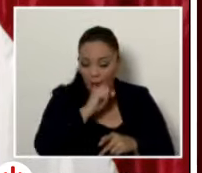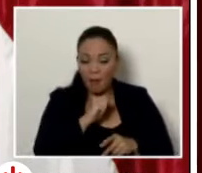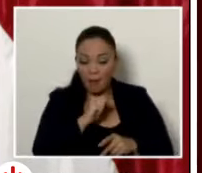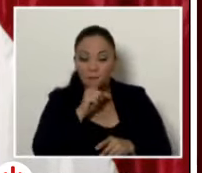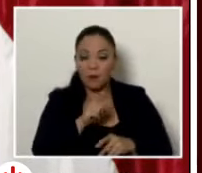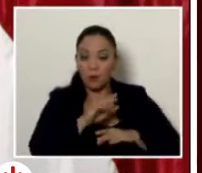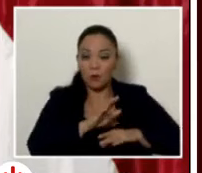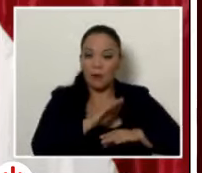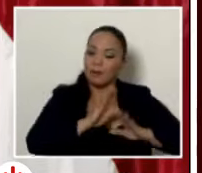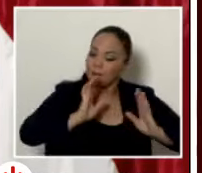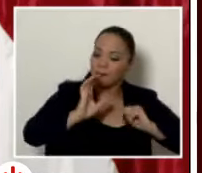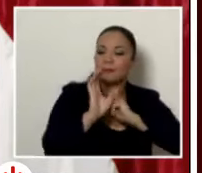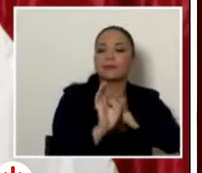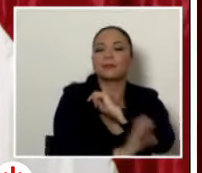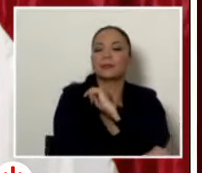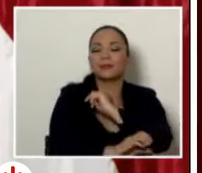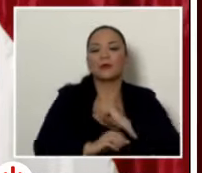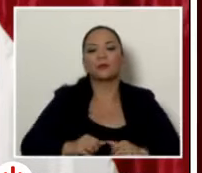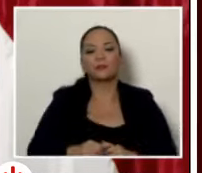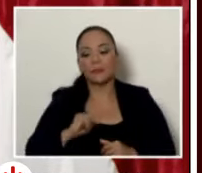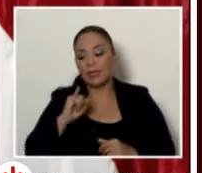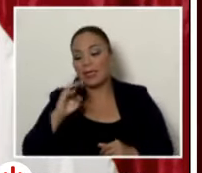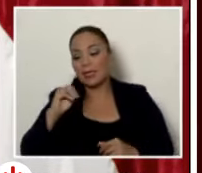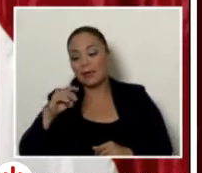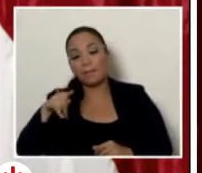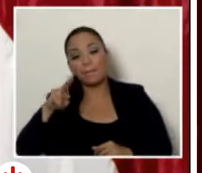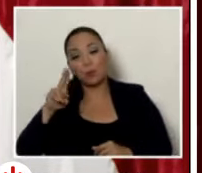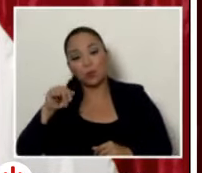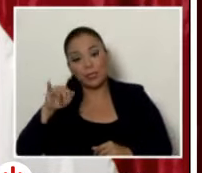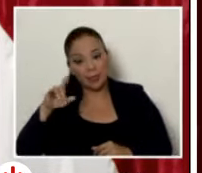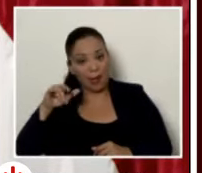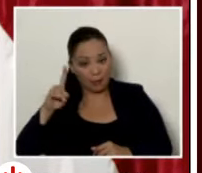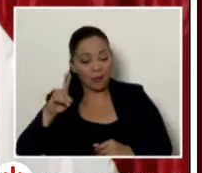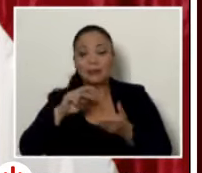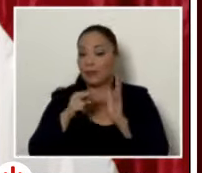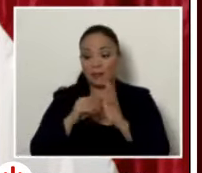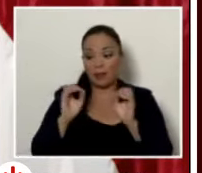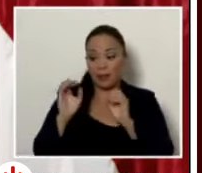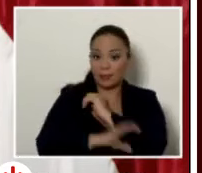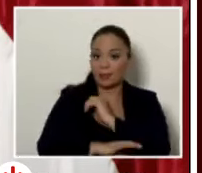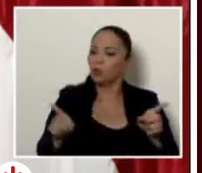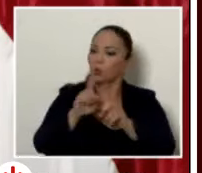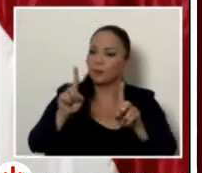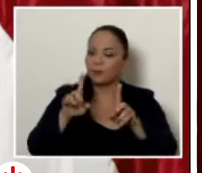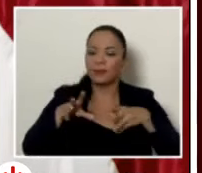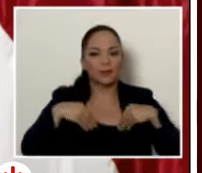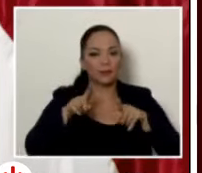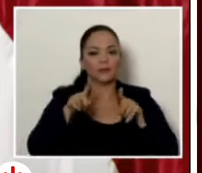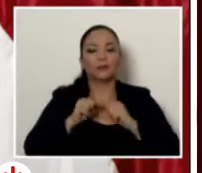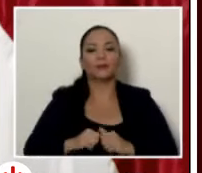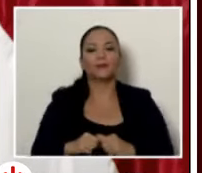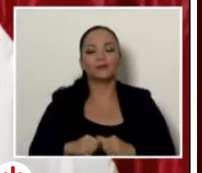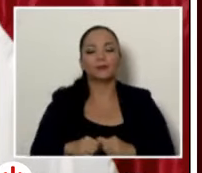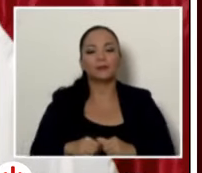impunidad es inaceptable ya en este país a mí me va a preguntar y quiero adelantarme esa pregunta bueno usted tuvo